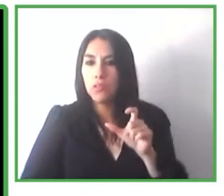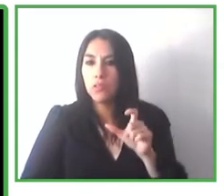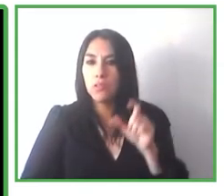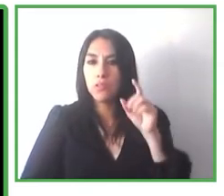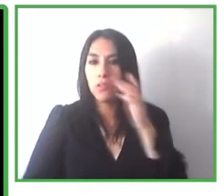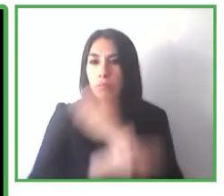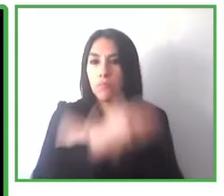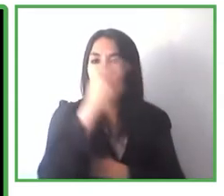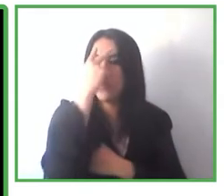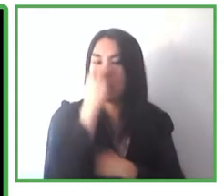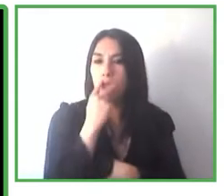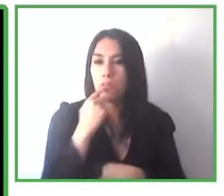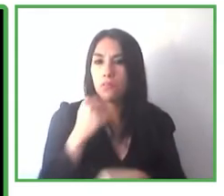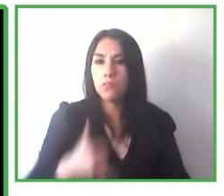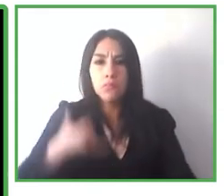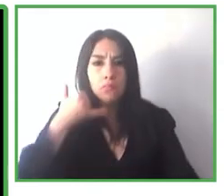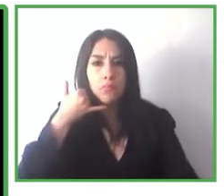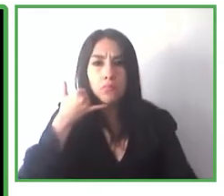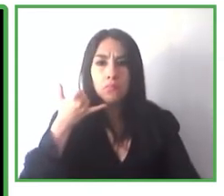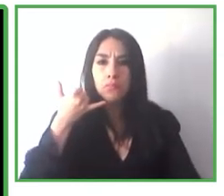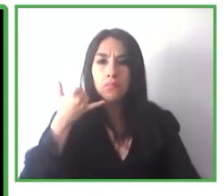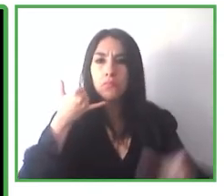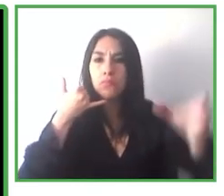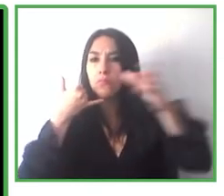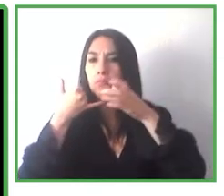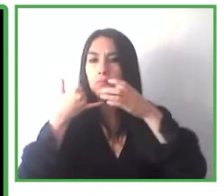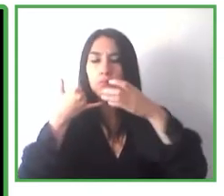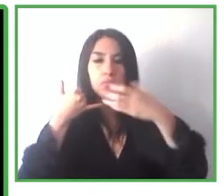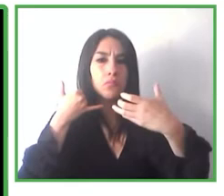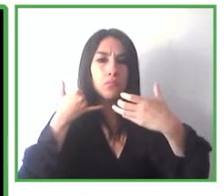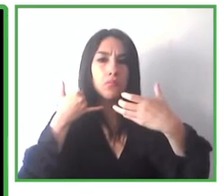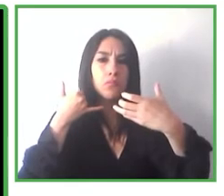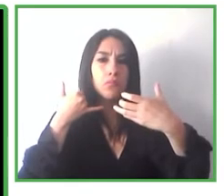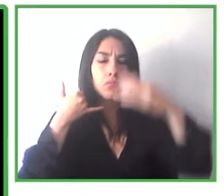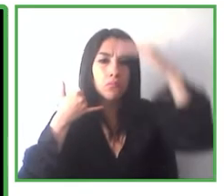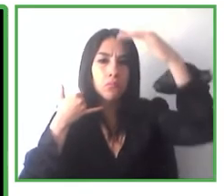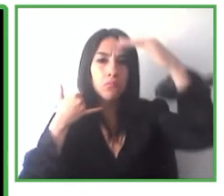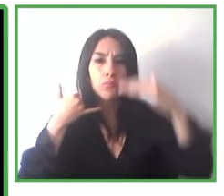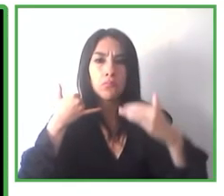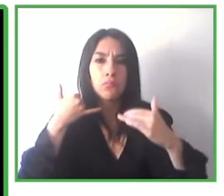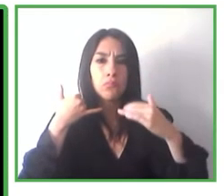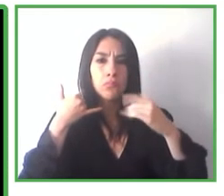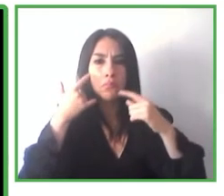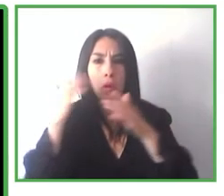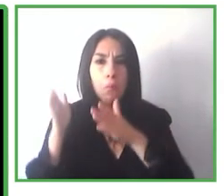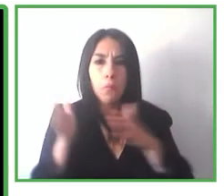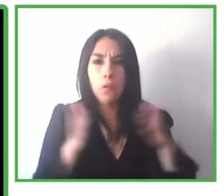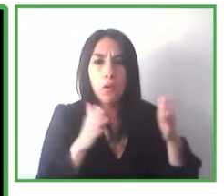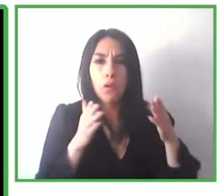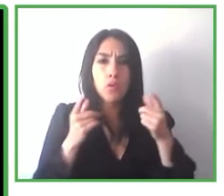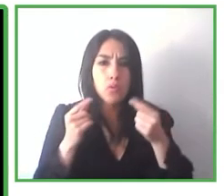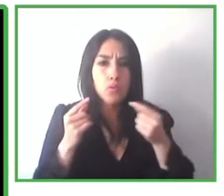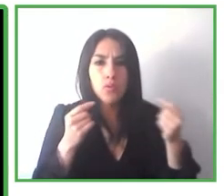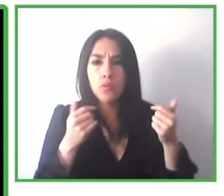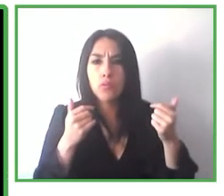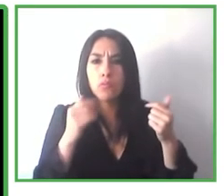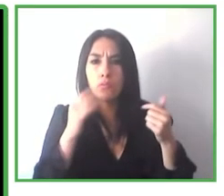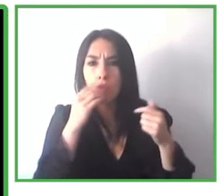valores nutricionales y además poder localizar el paquete en su tienda favorita este es el equipo Navilens os